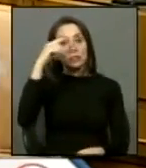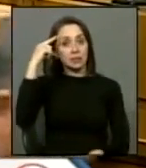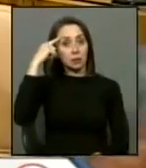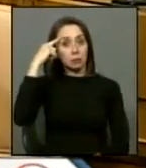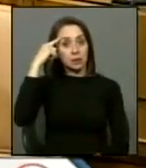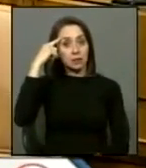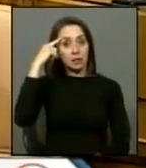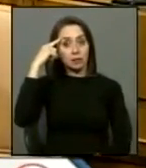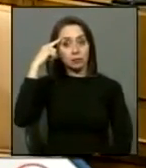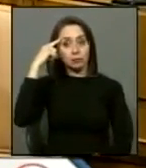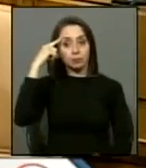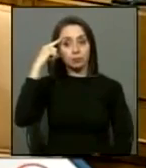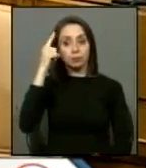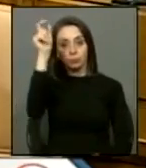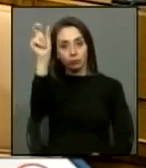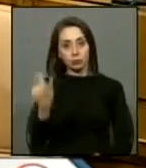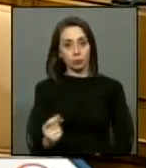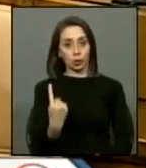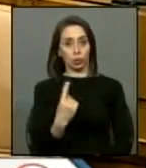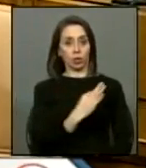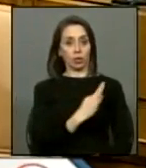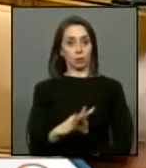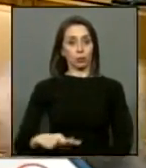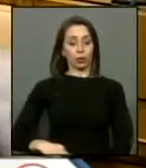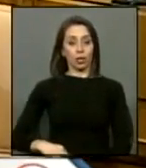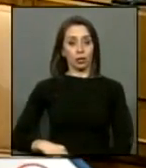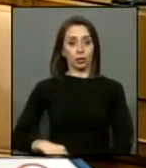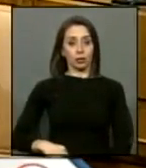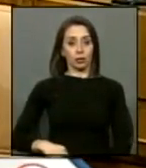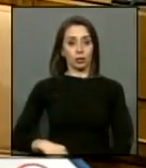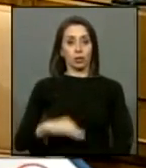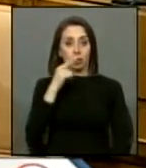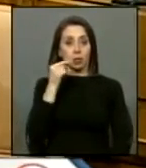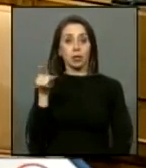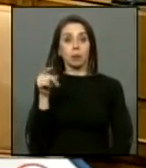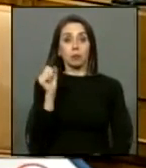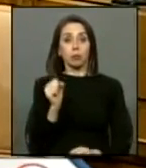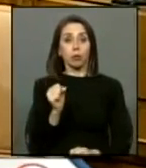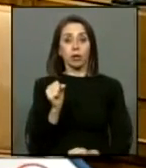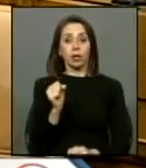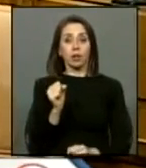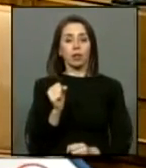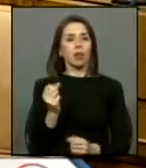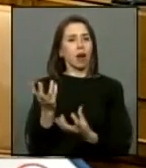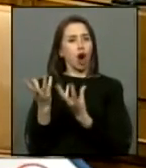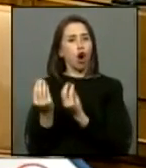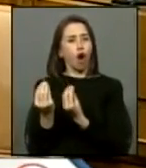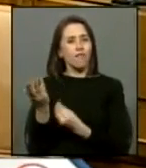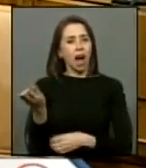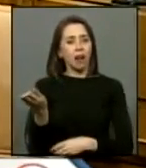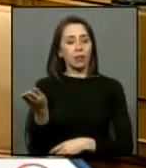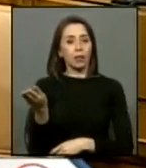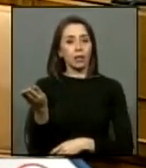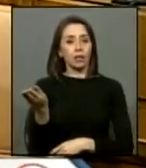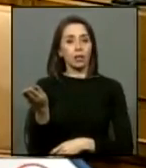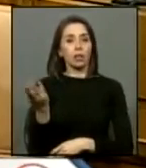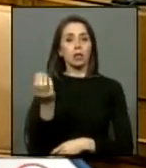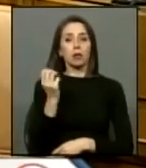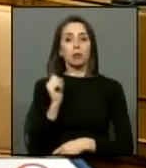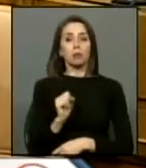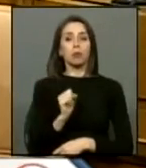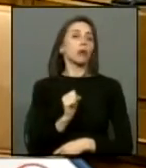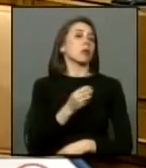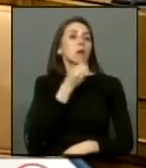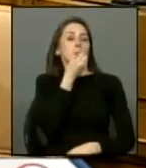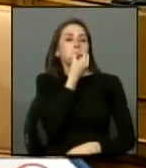que un diputado pueda realmente ser tan cobarde como para poder tirar al